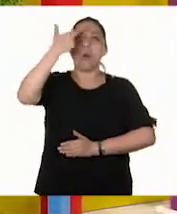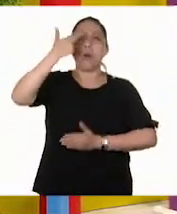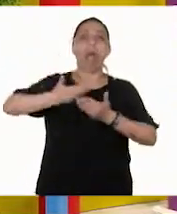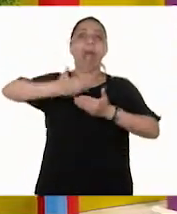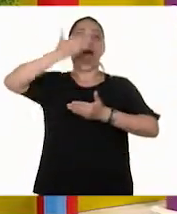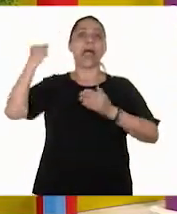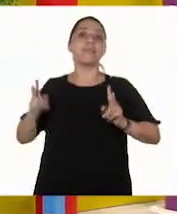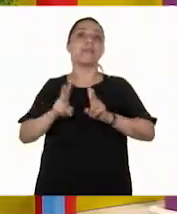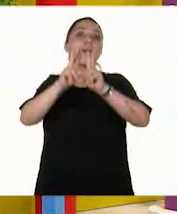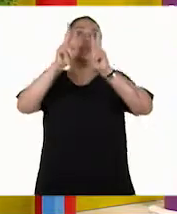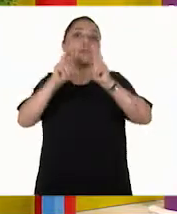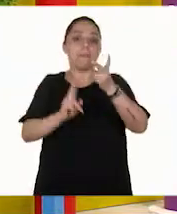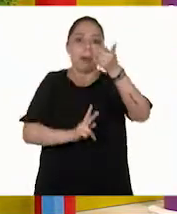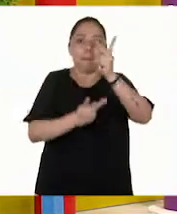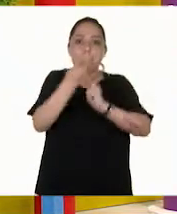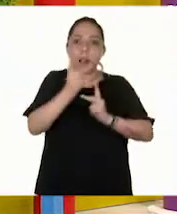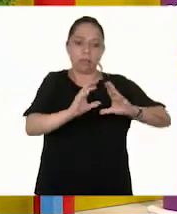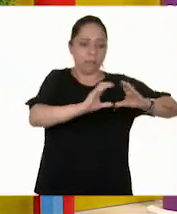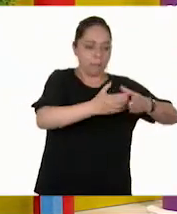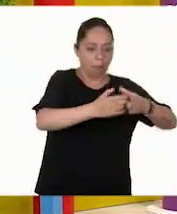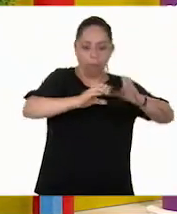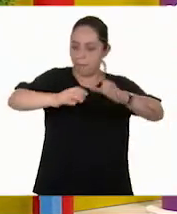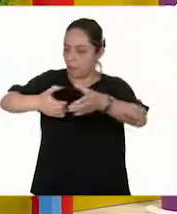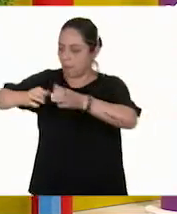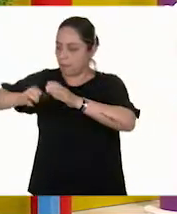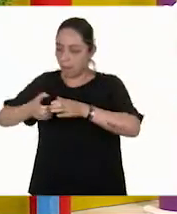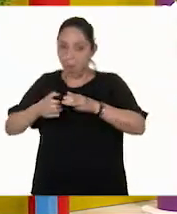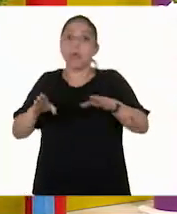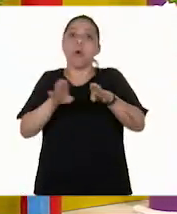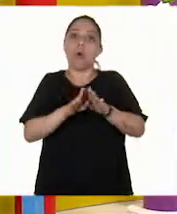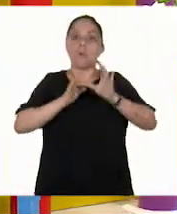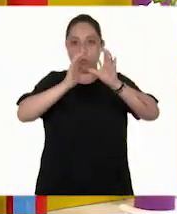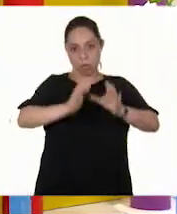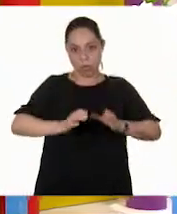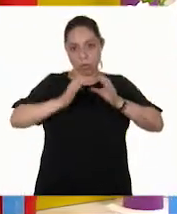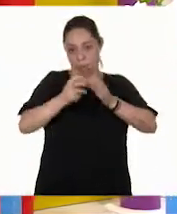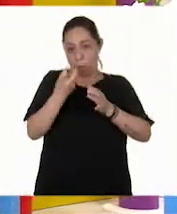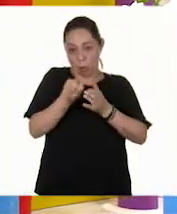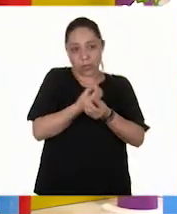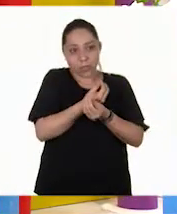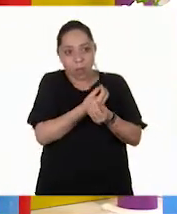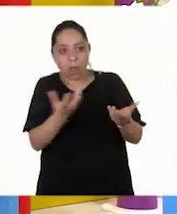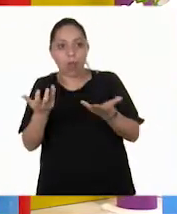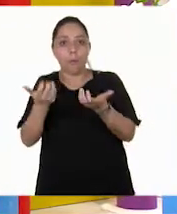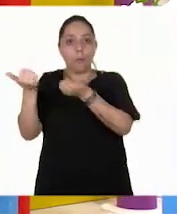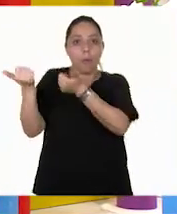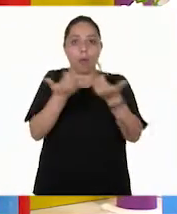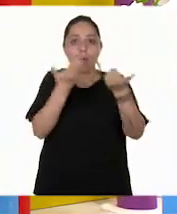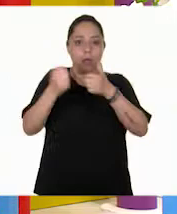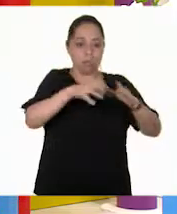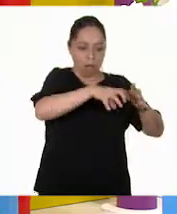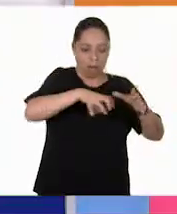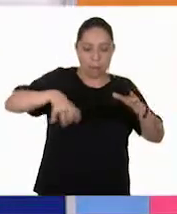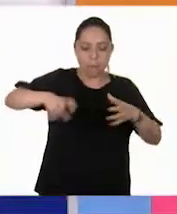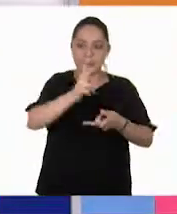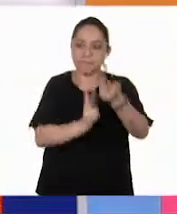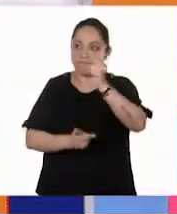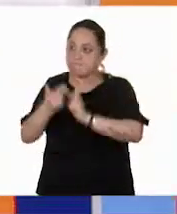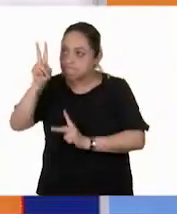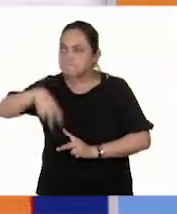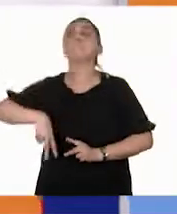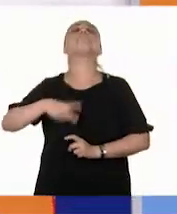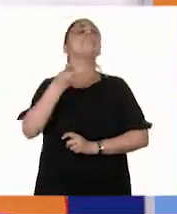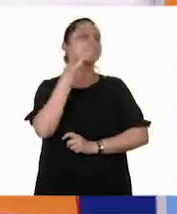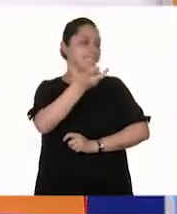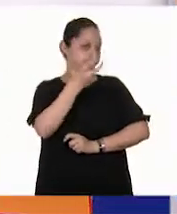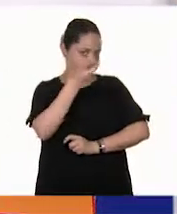clasificación de plantas y su cuidado. Y por eso es que tenemos todas estas plantitas aquí, ¿verdad, maestra? Por eso precisamente tenemos